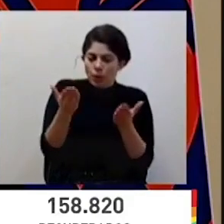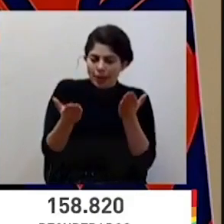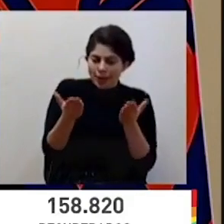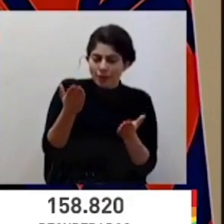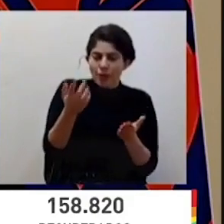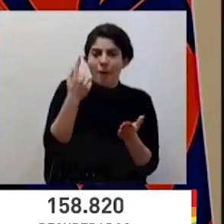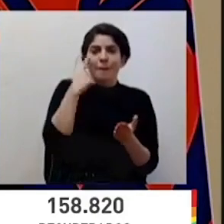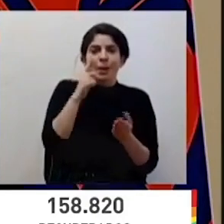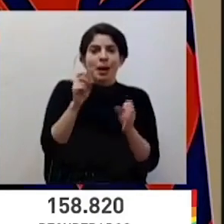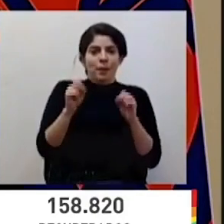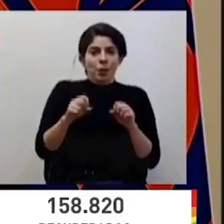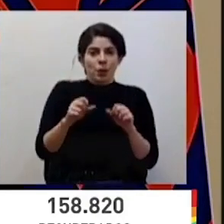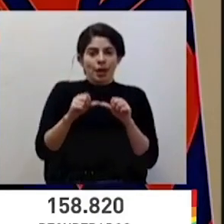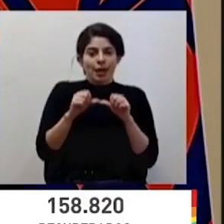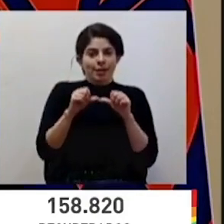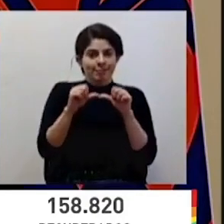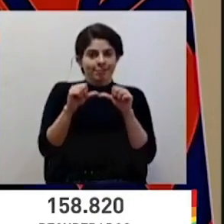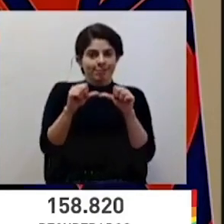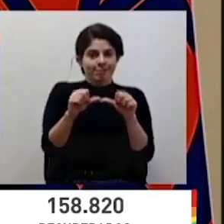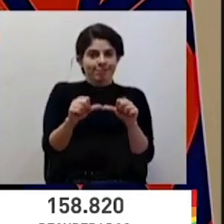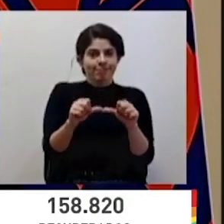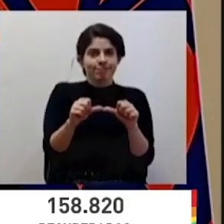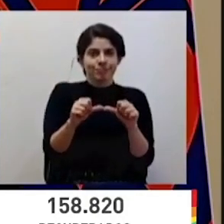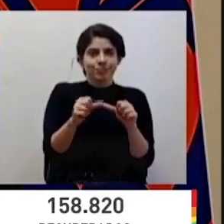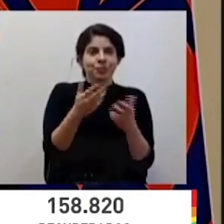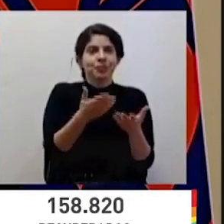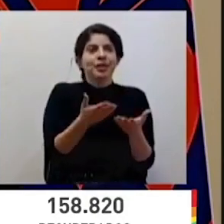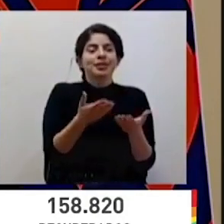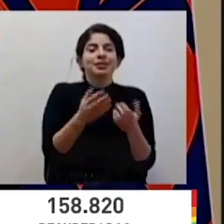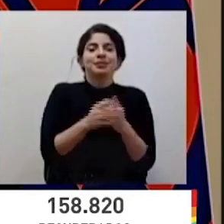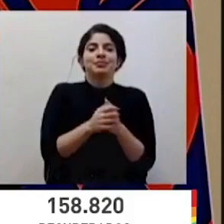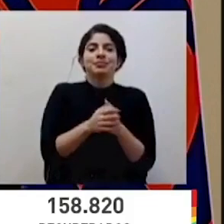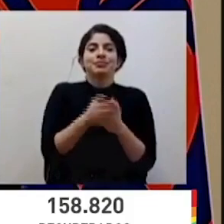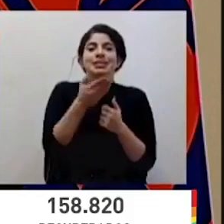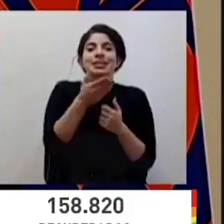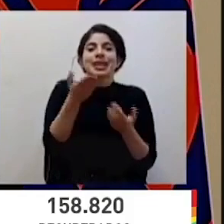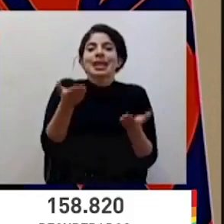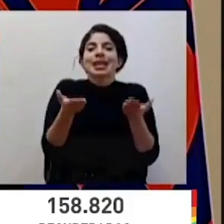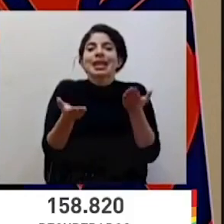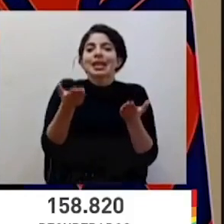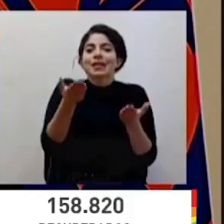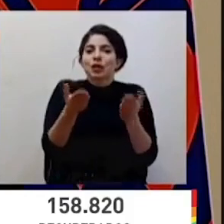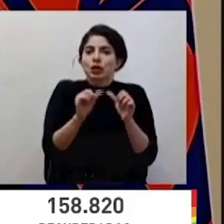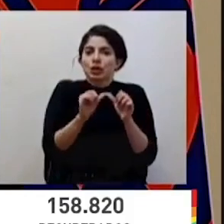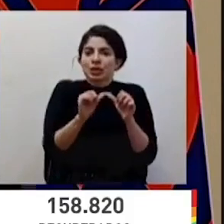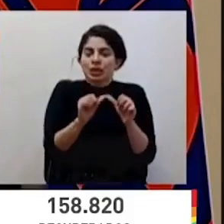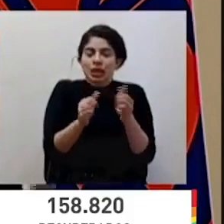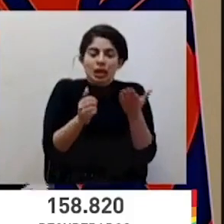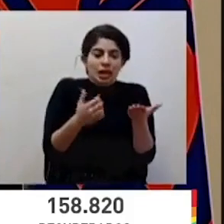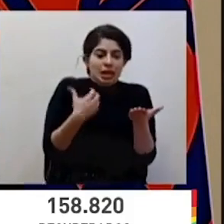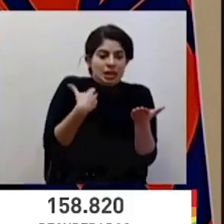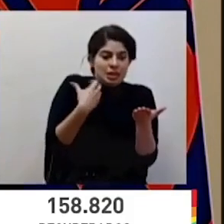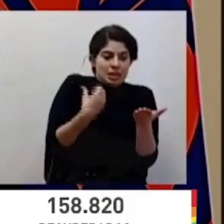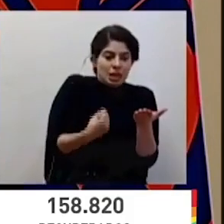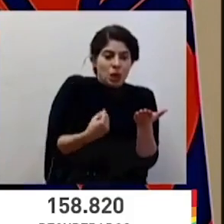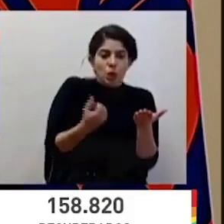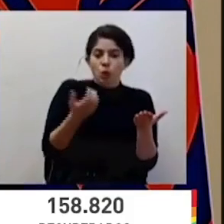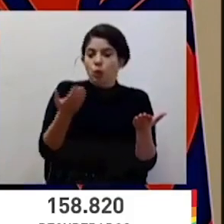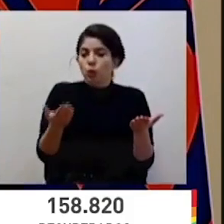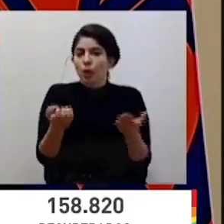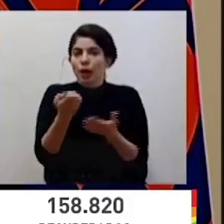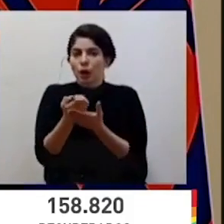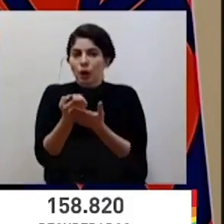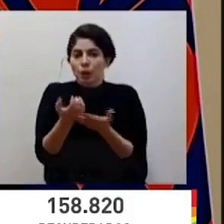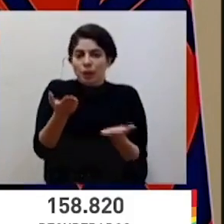mantener ese, valga la reiteración, ese equilibrio entre la salud y la parte